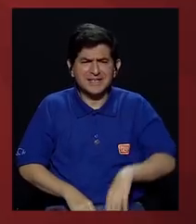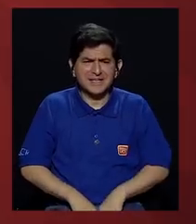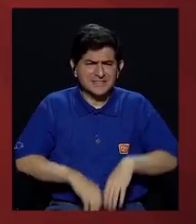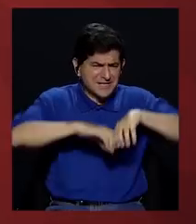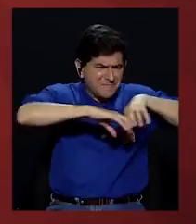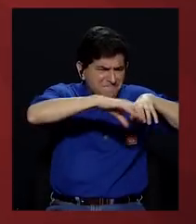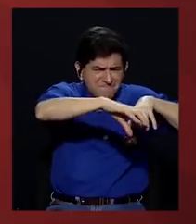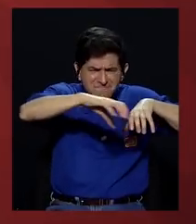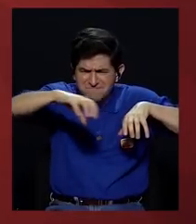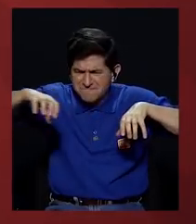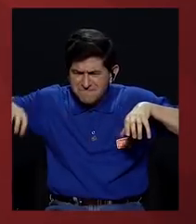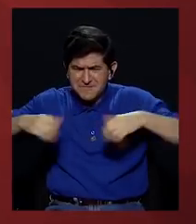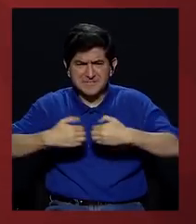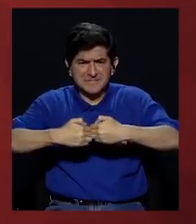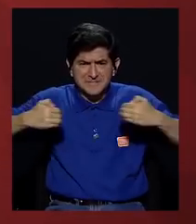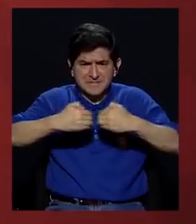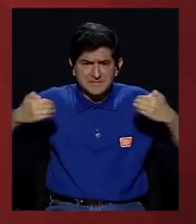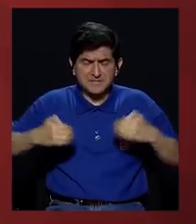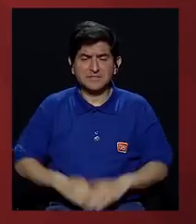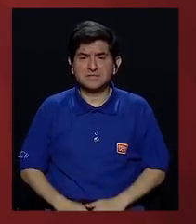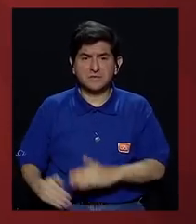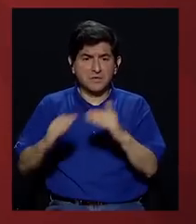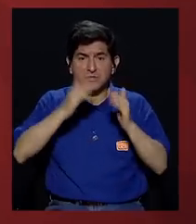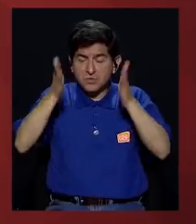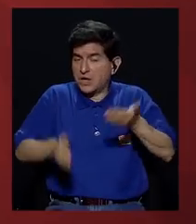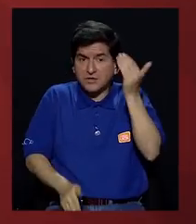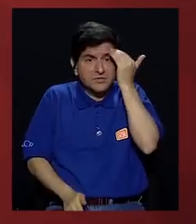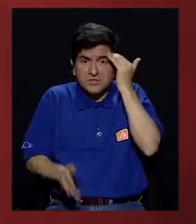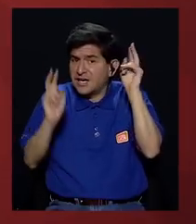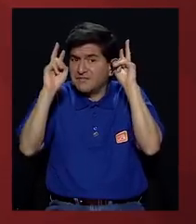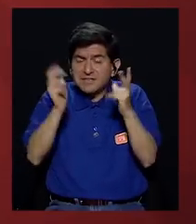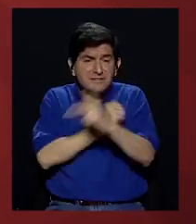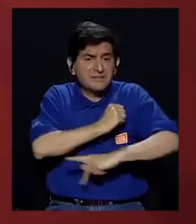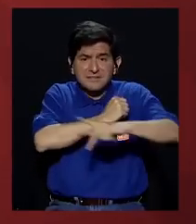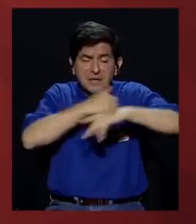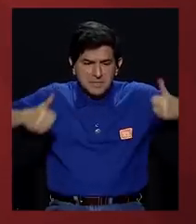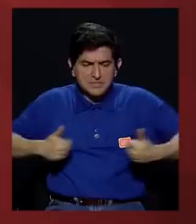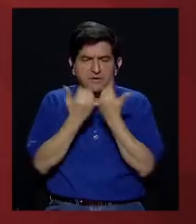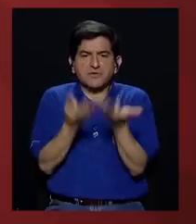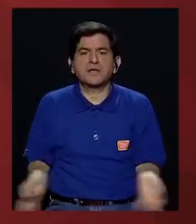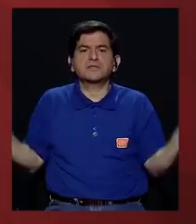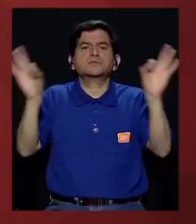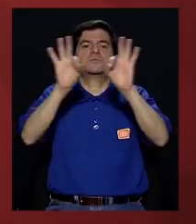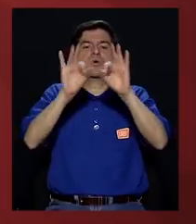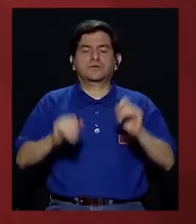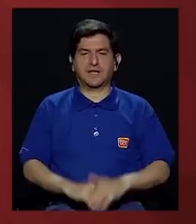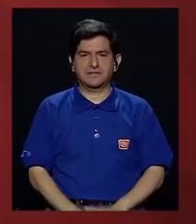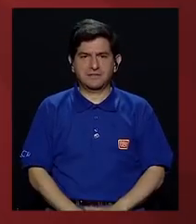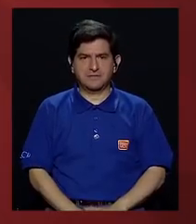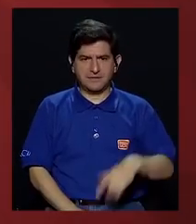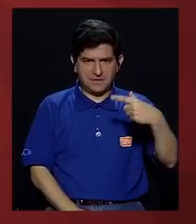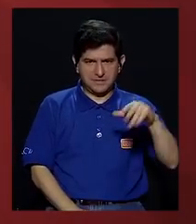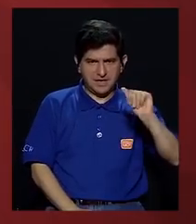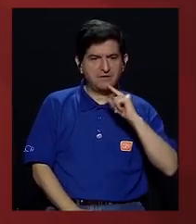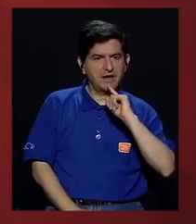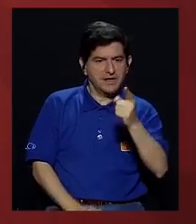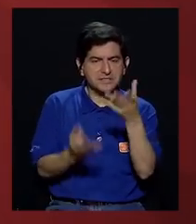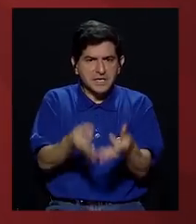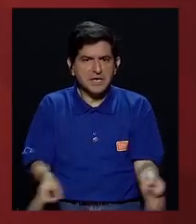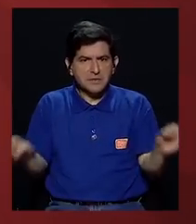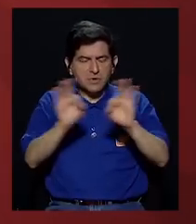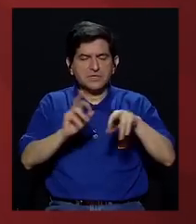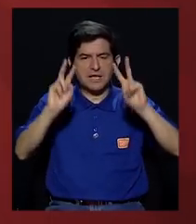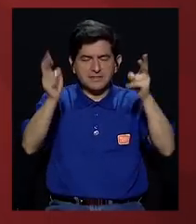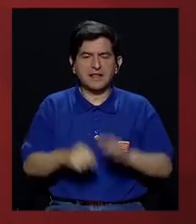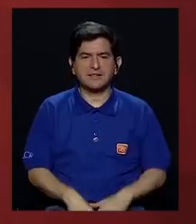que no permite a la ciudadanía conocer verdaderamente cuáles son los temas, países, los desafíos importantes. Ahora, Gabriela recordaba la